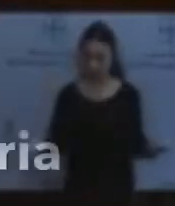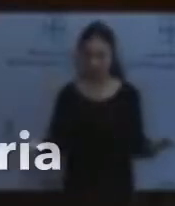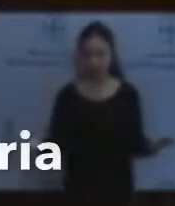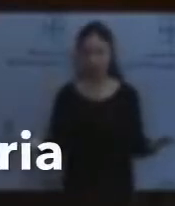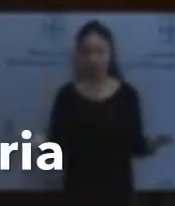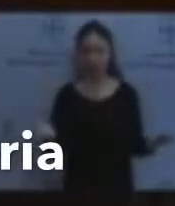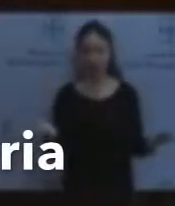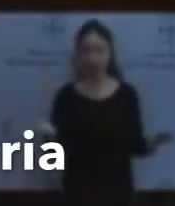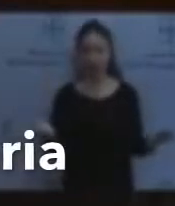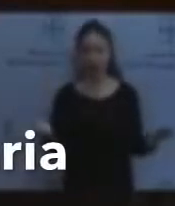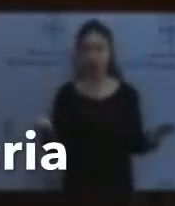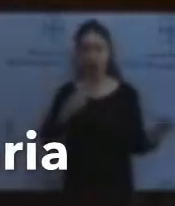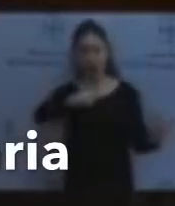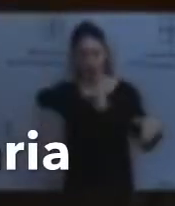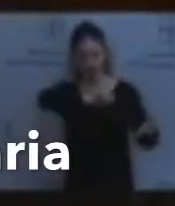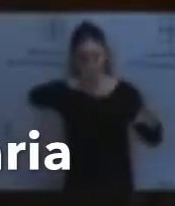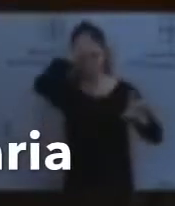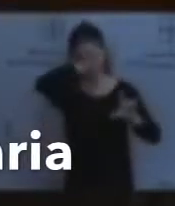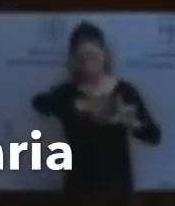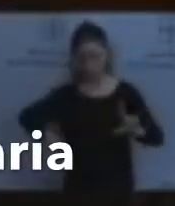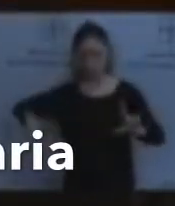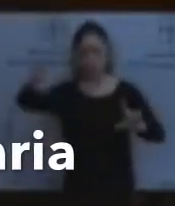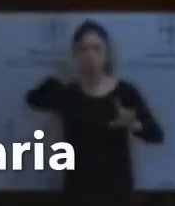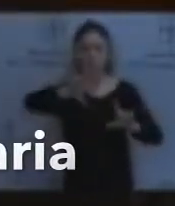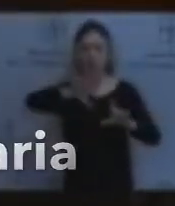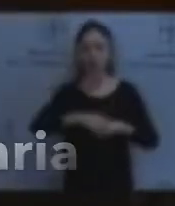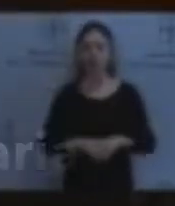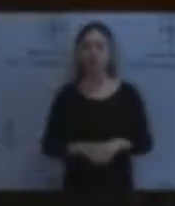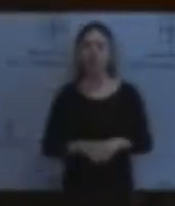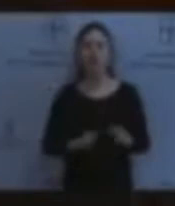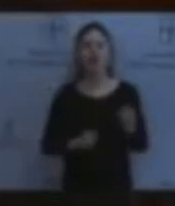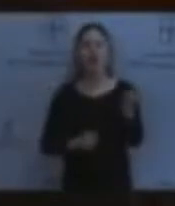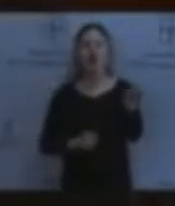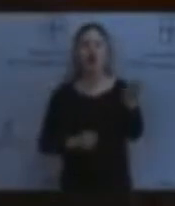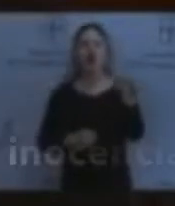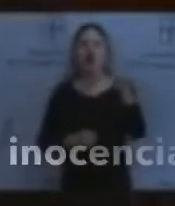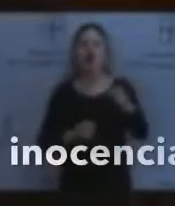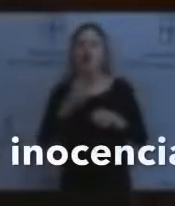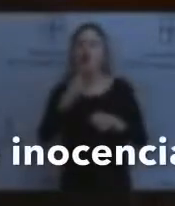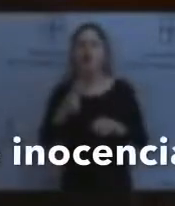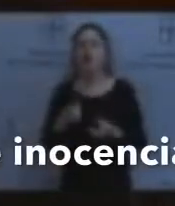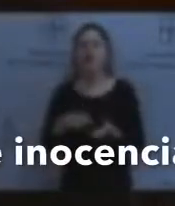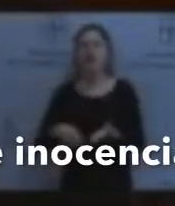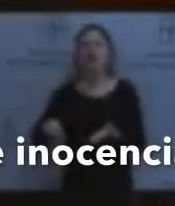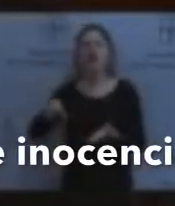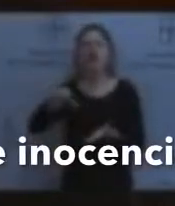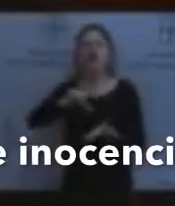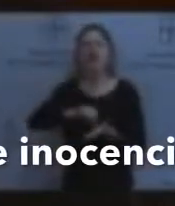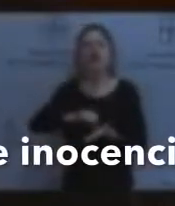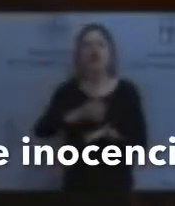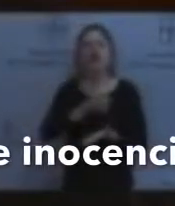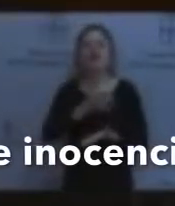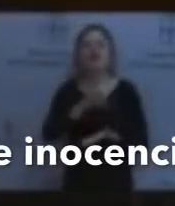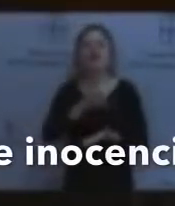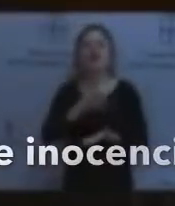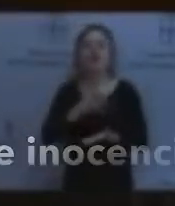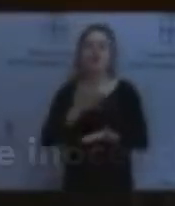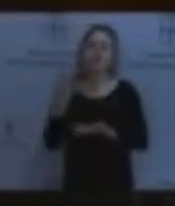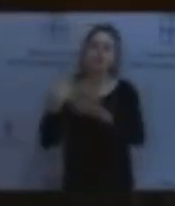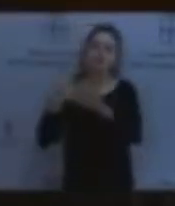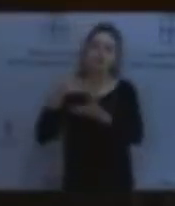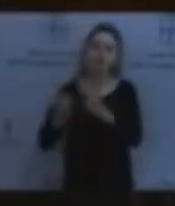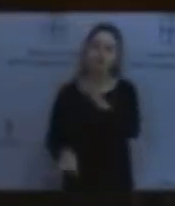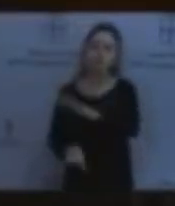Citan pues a una central sindical centenaria. Aclaran que hay que respetar la presunción de